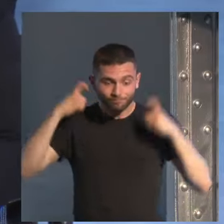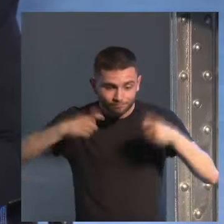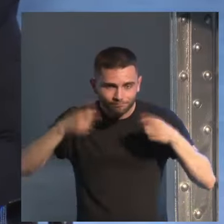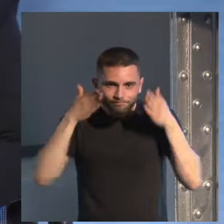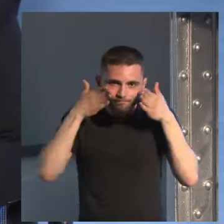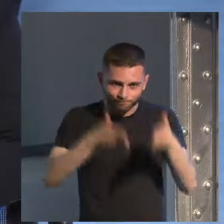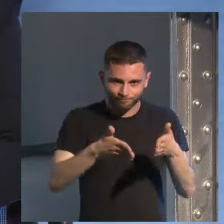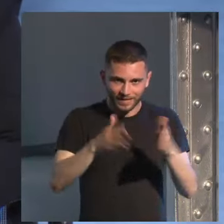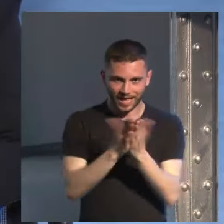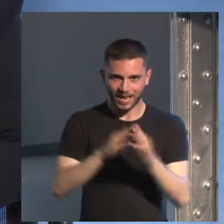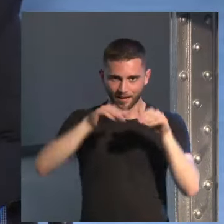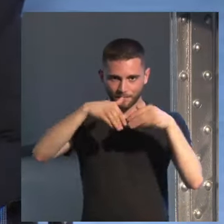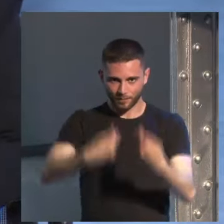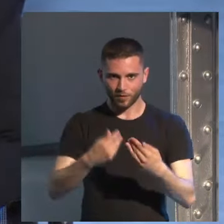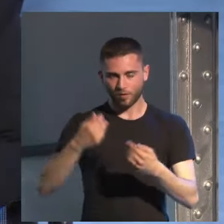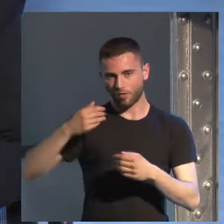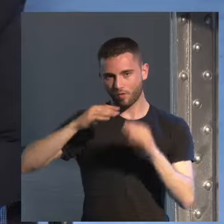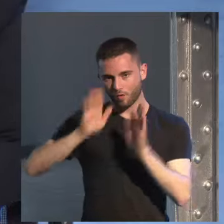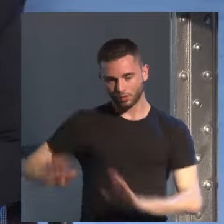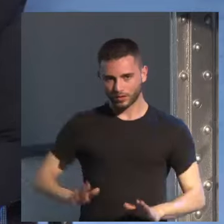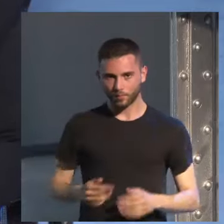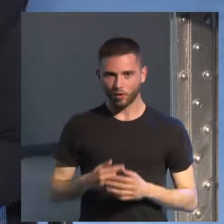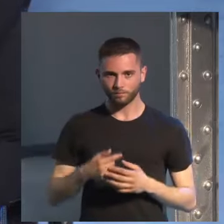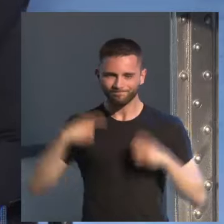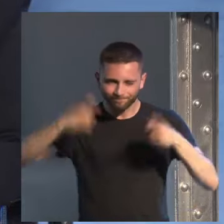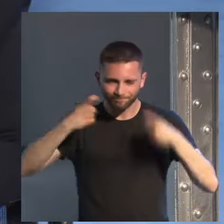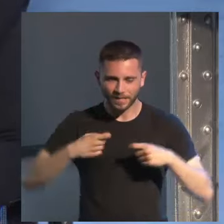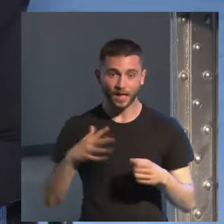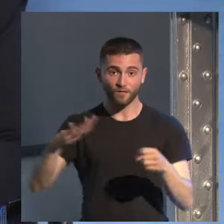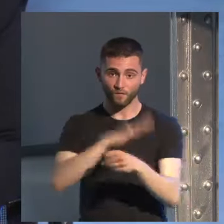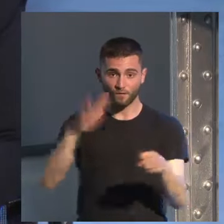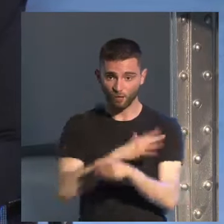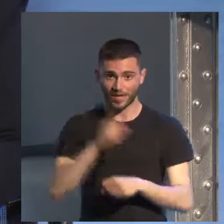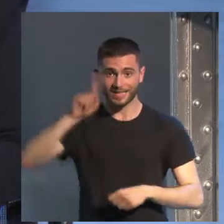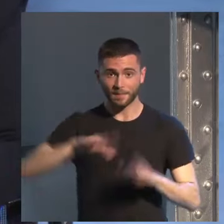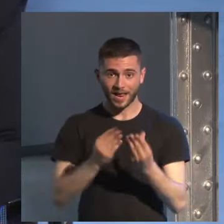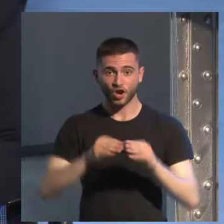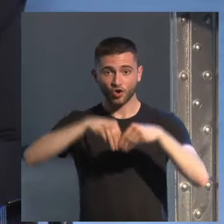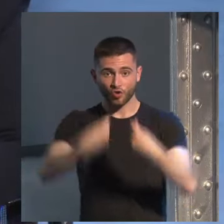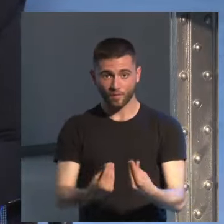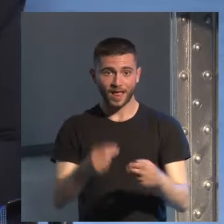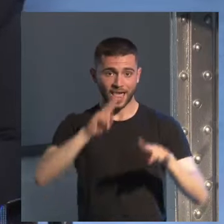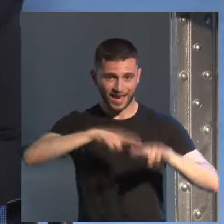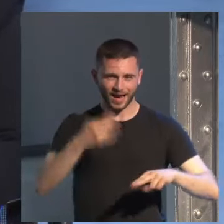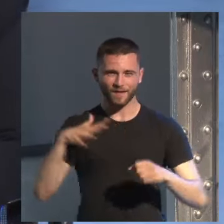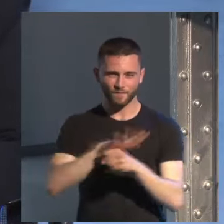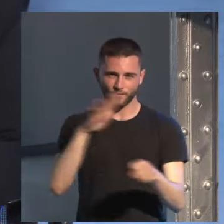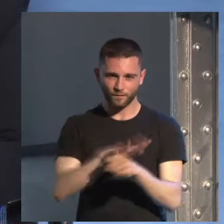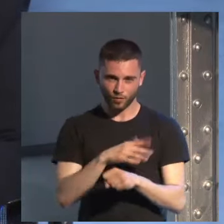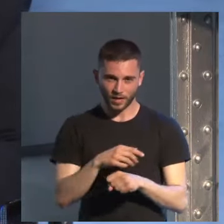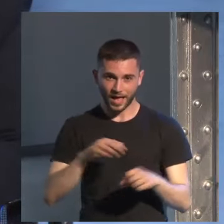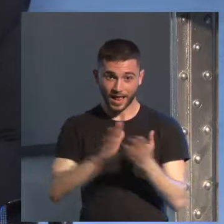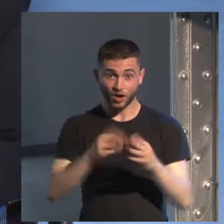en mi último libro sí, sí me influye y también en la novela negra influye porque la novela negra lo bueno que tiene